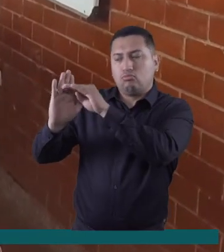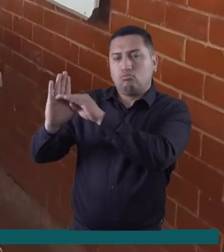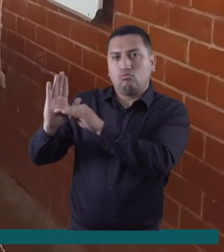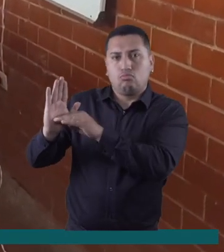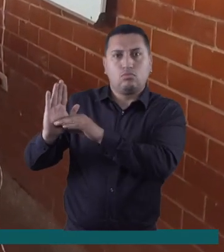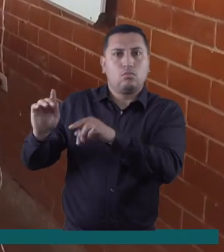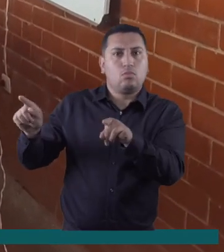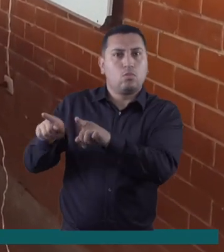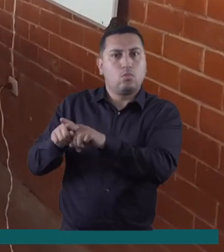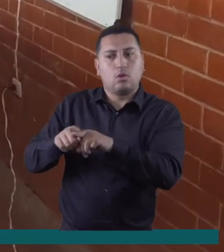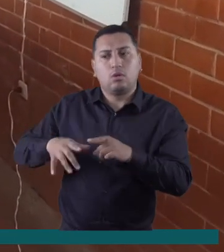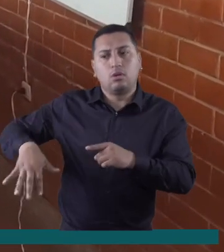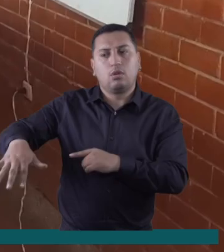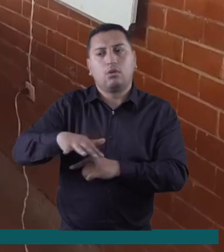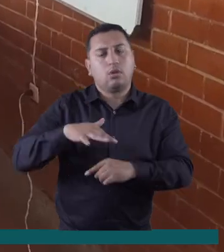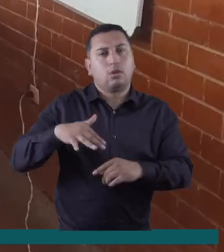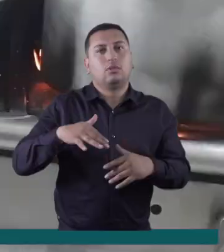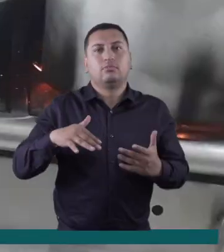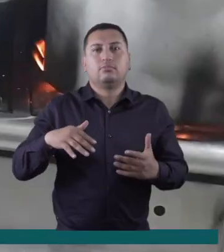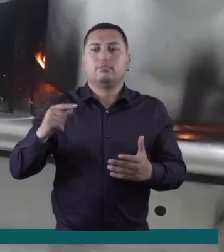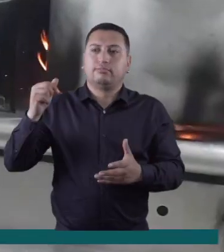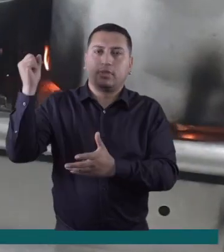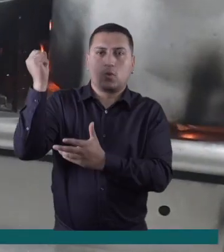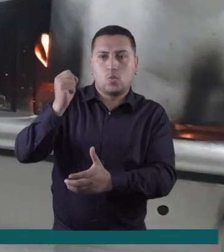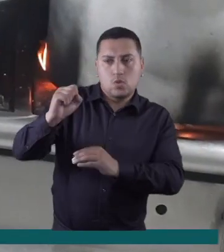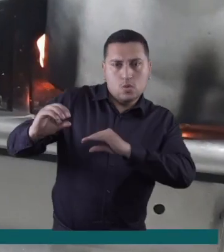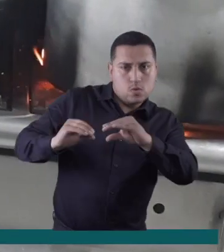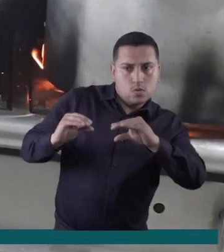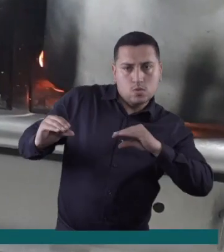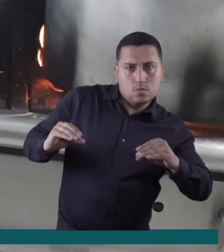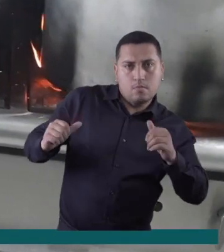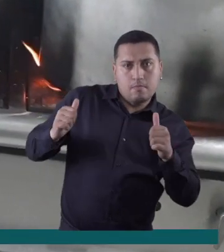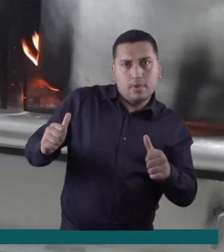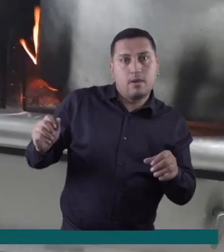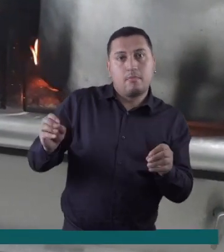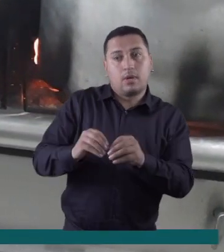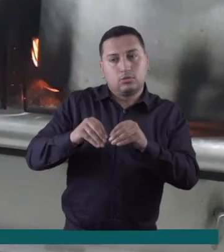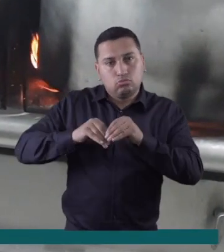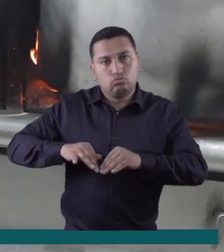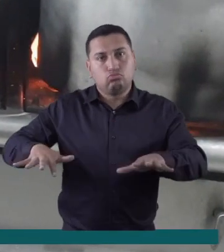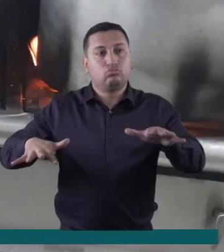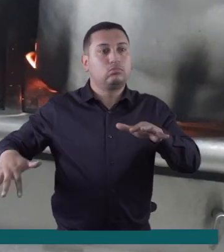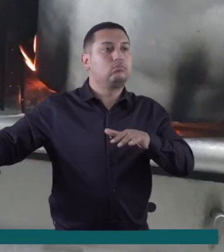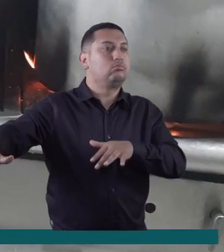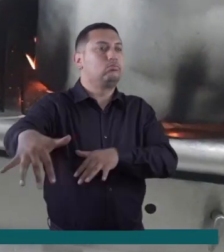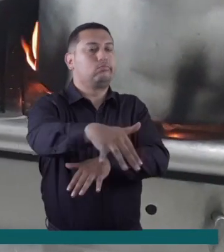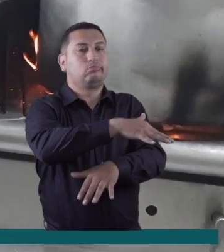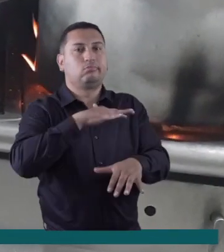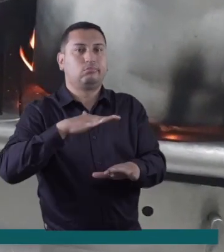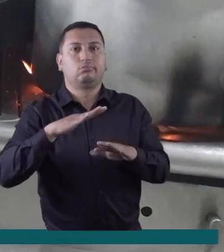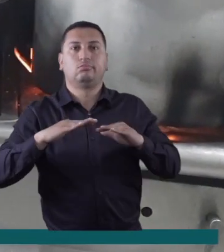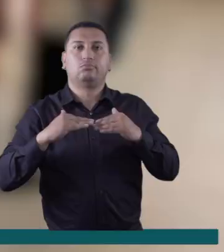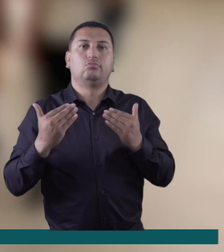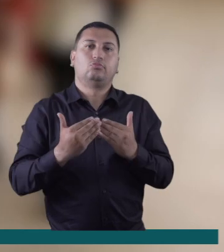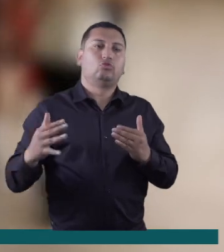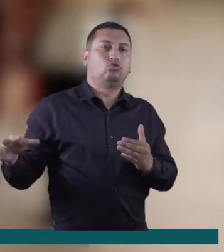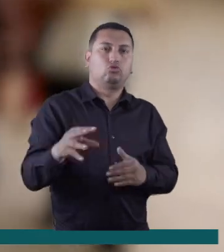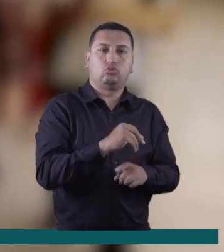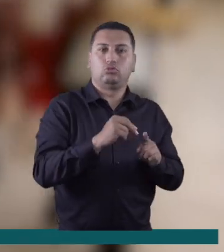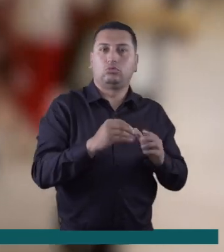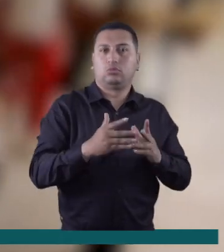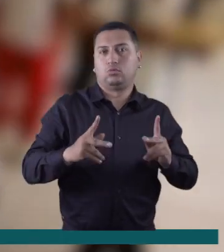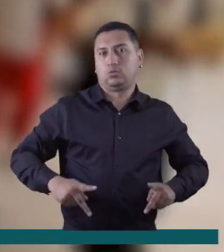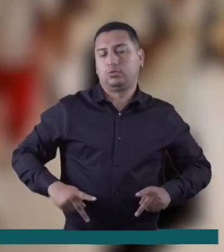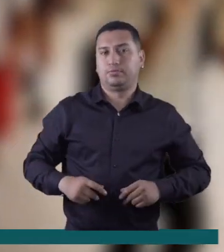con políticas de buen manejo de los recursos y con una cobertura amplia en